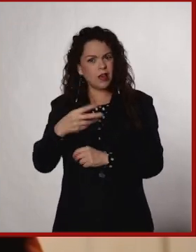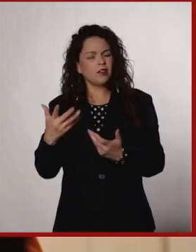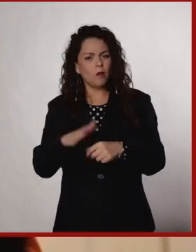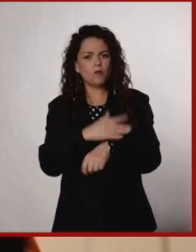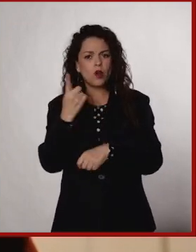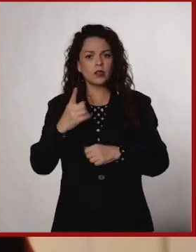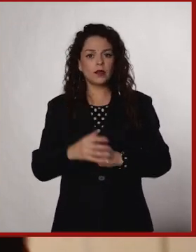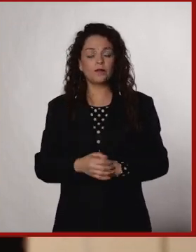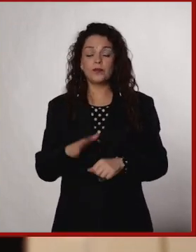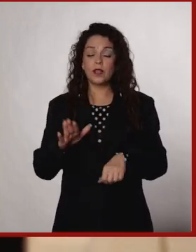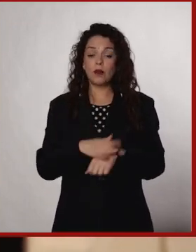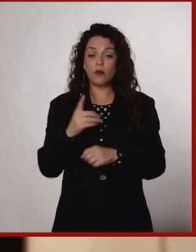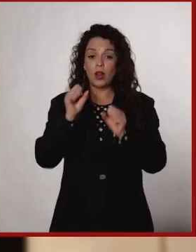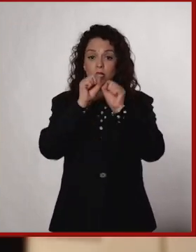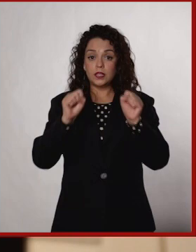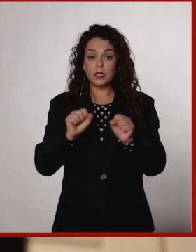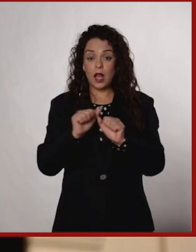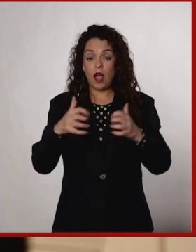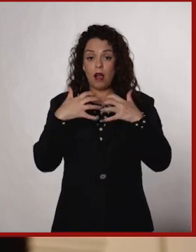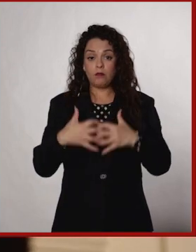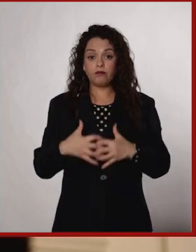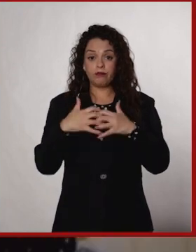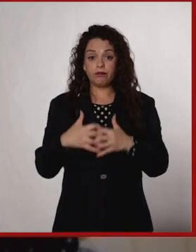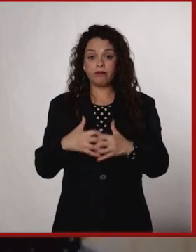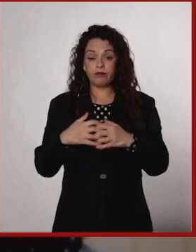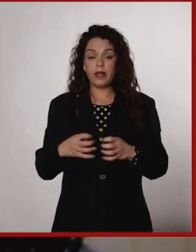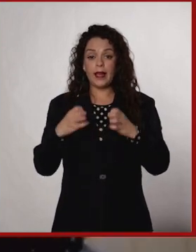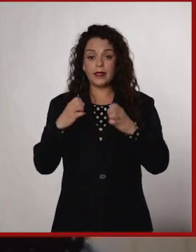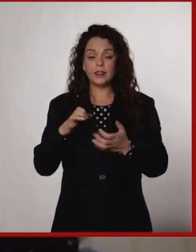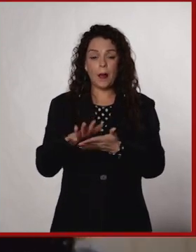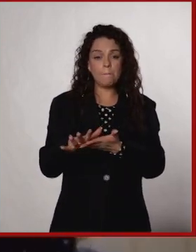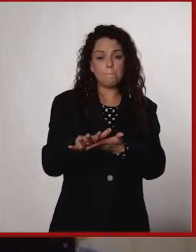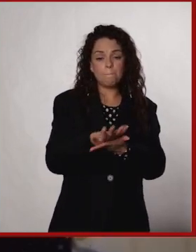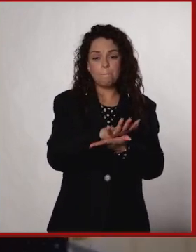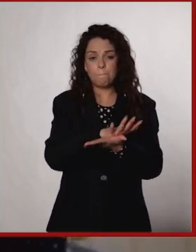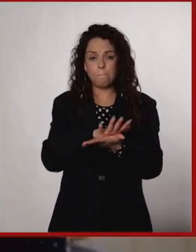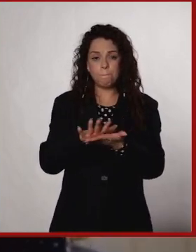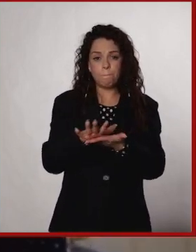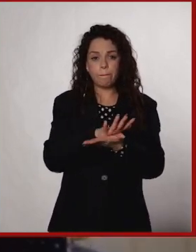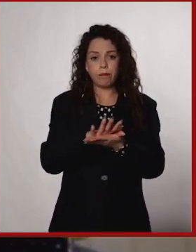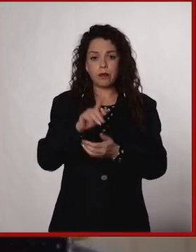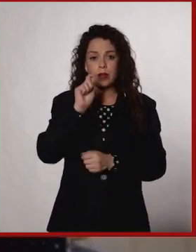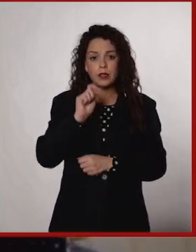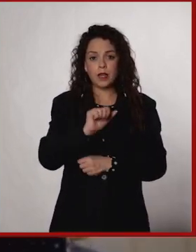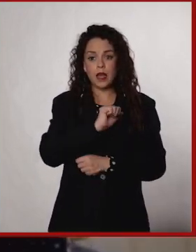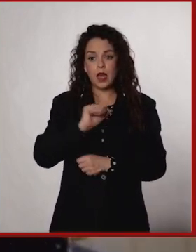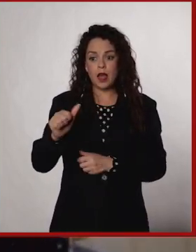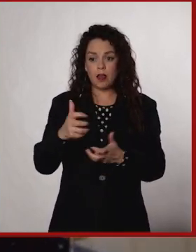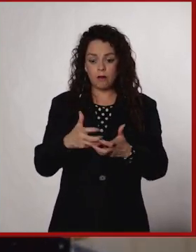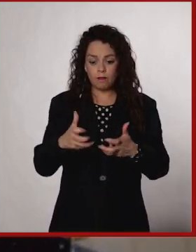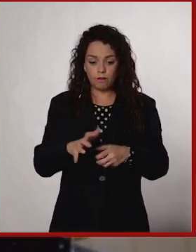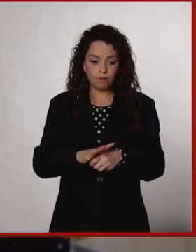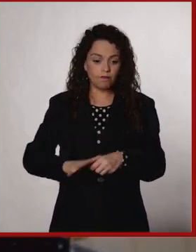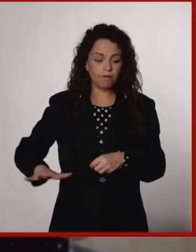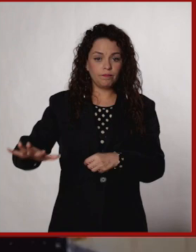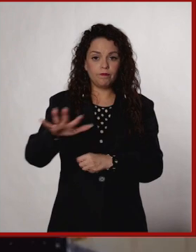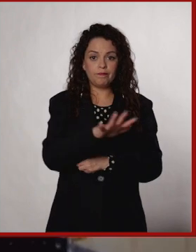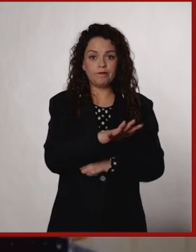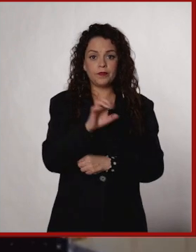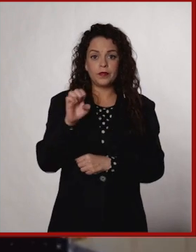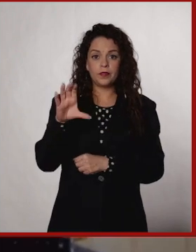digo, básicamente nuestros sistemas de producción están destruyendo buena parte de los